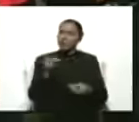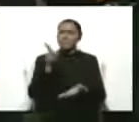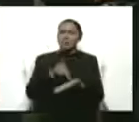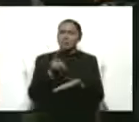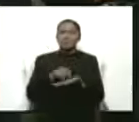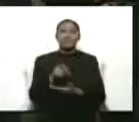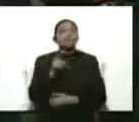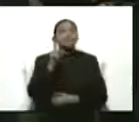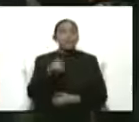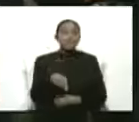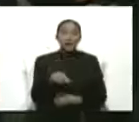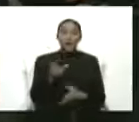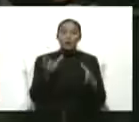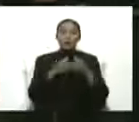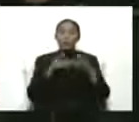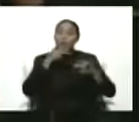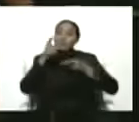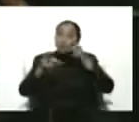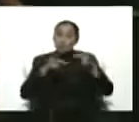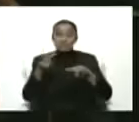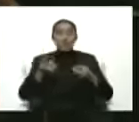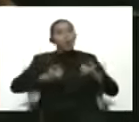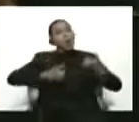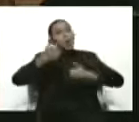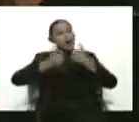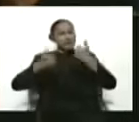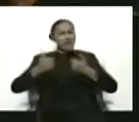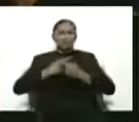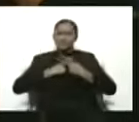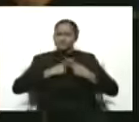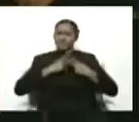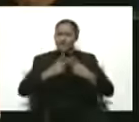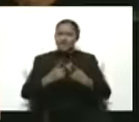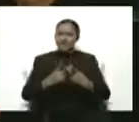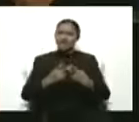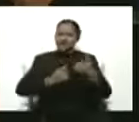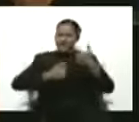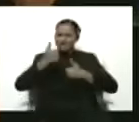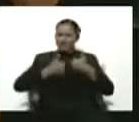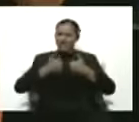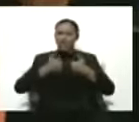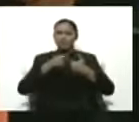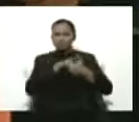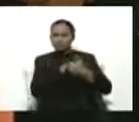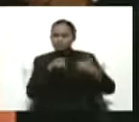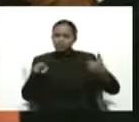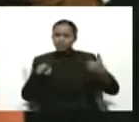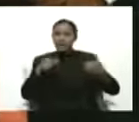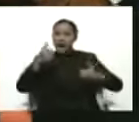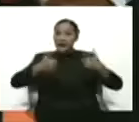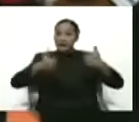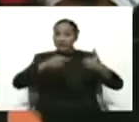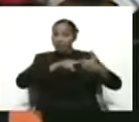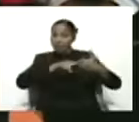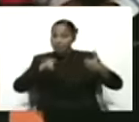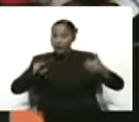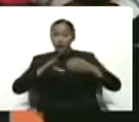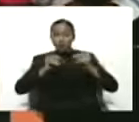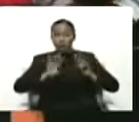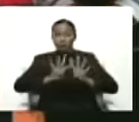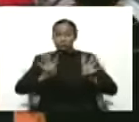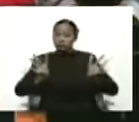políticos, los candidatos valientes, los valientes que están participando,